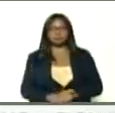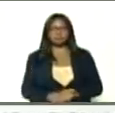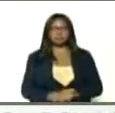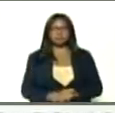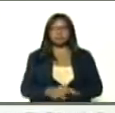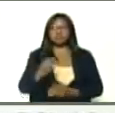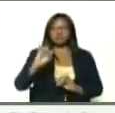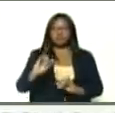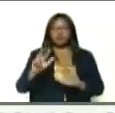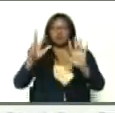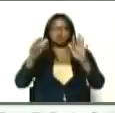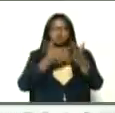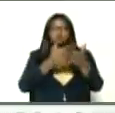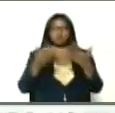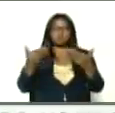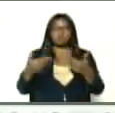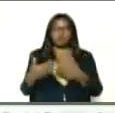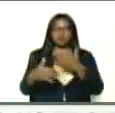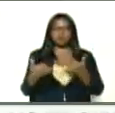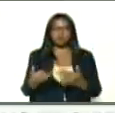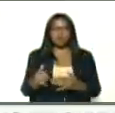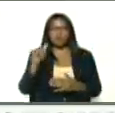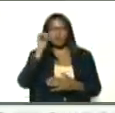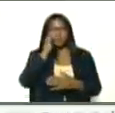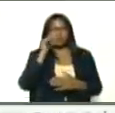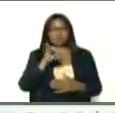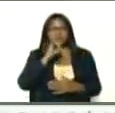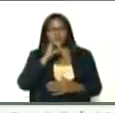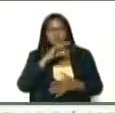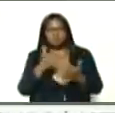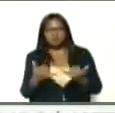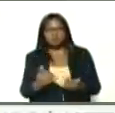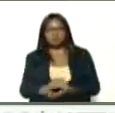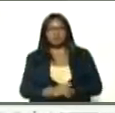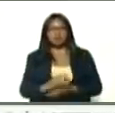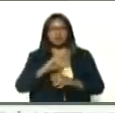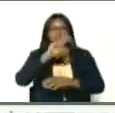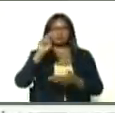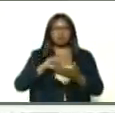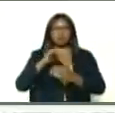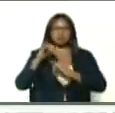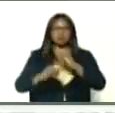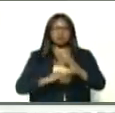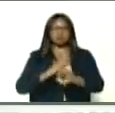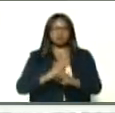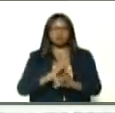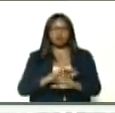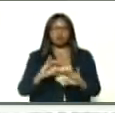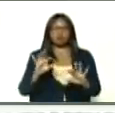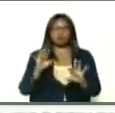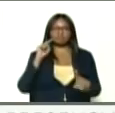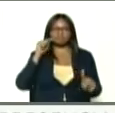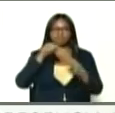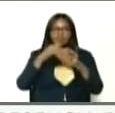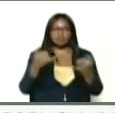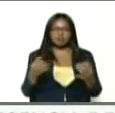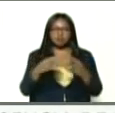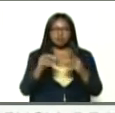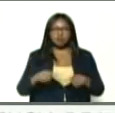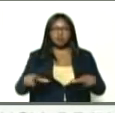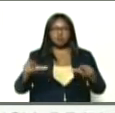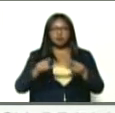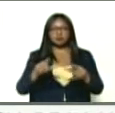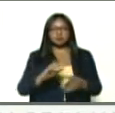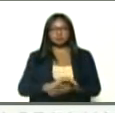esos 8 millones, reciban, los videitos, la información, nacional, internacional, específica, de cada sector,